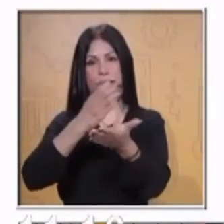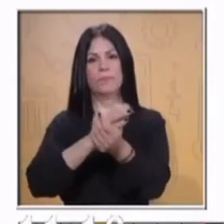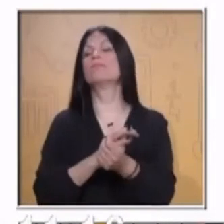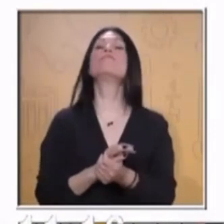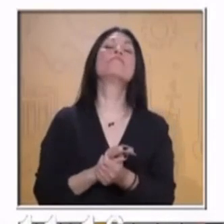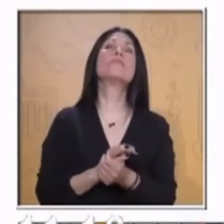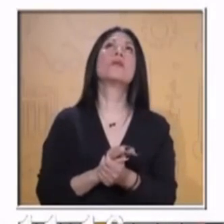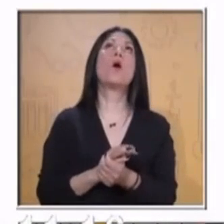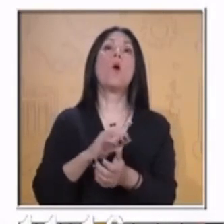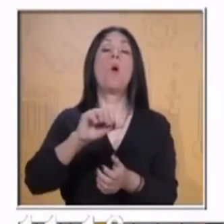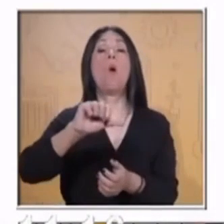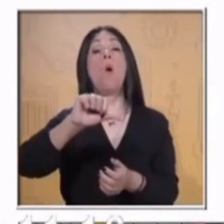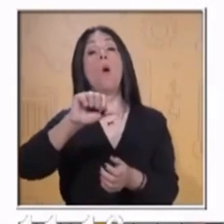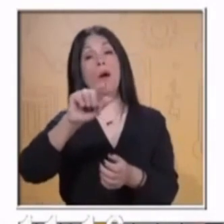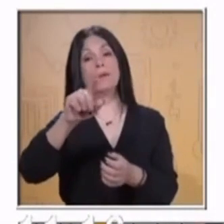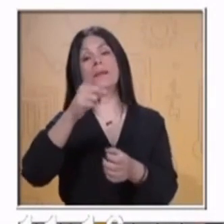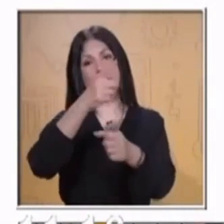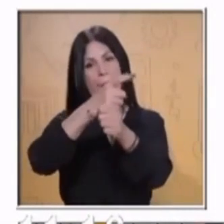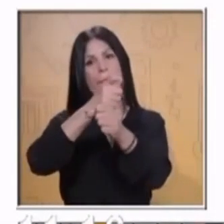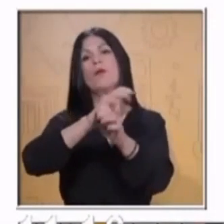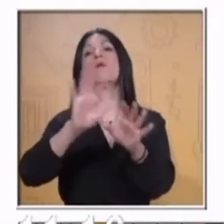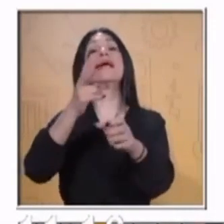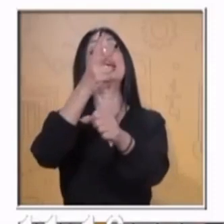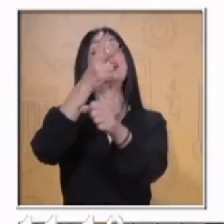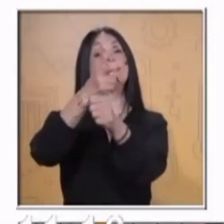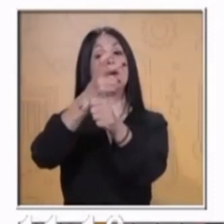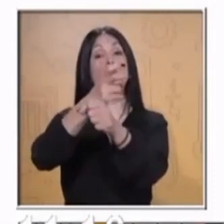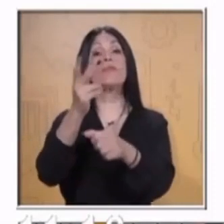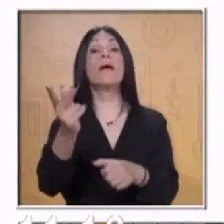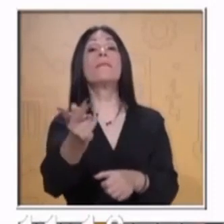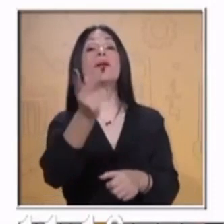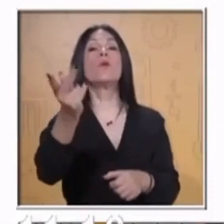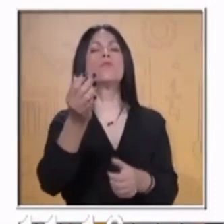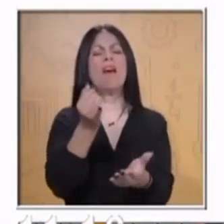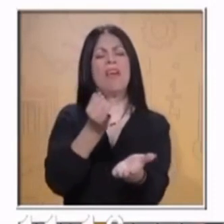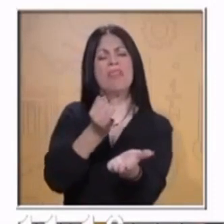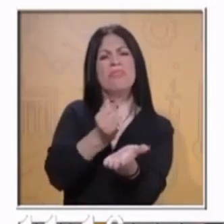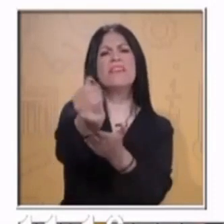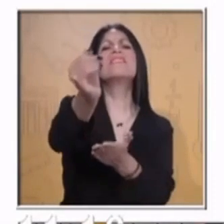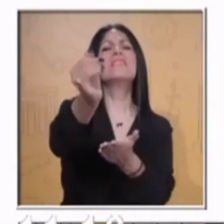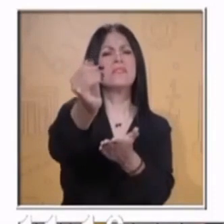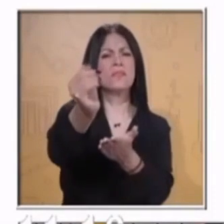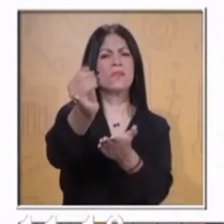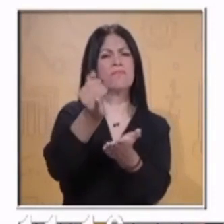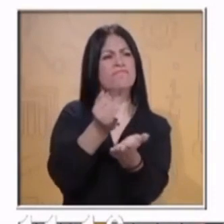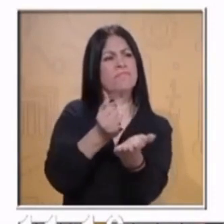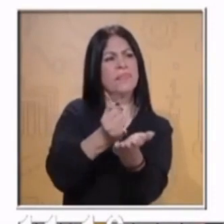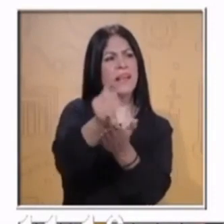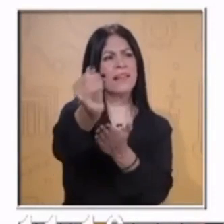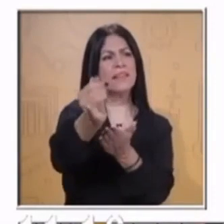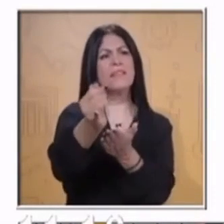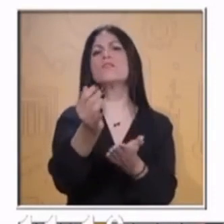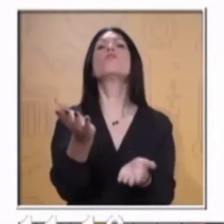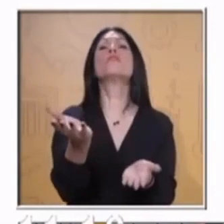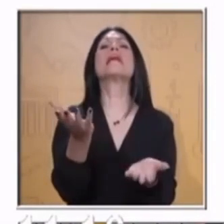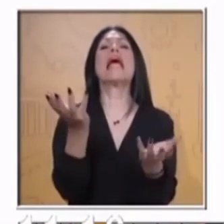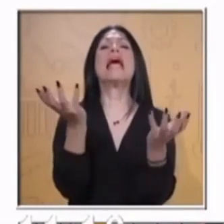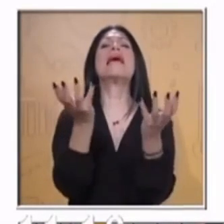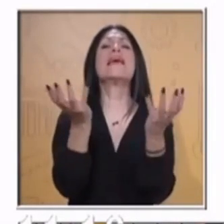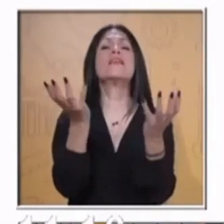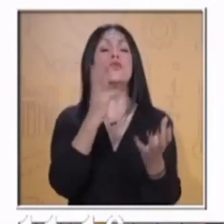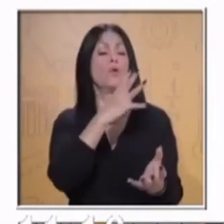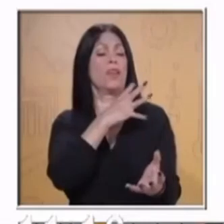decepcionada? ¿Por Bueno, eso ya lo explicamos. Ahora, ¿qué decisión tomó con respecto a sus hijos? ¿Qué